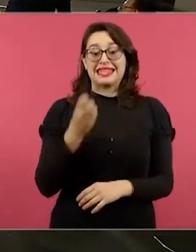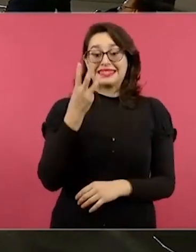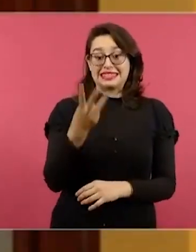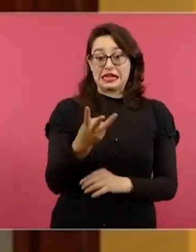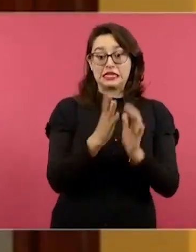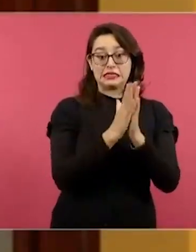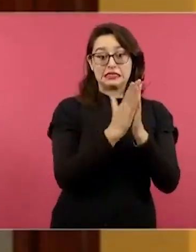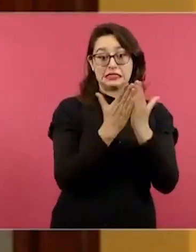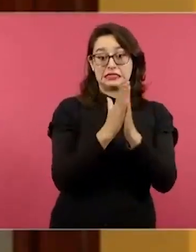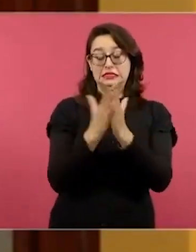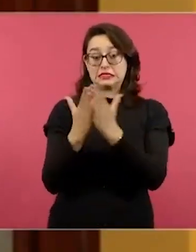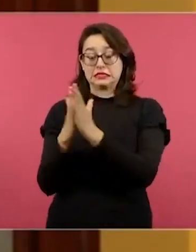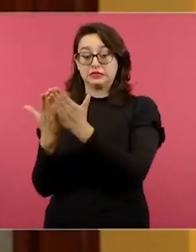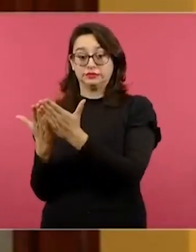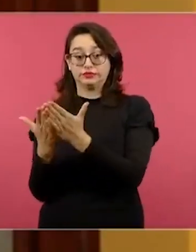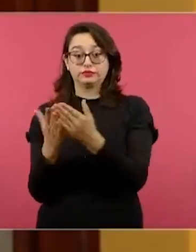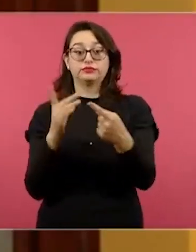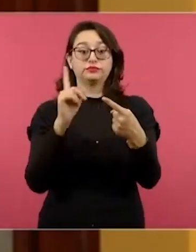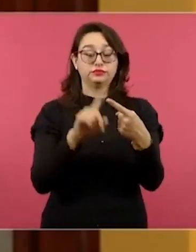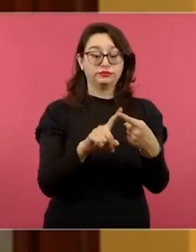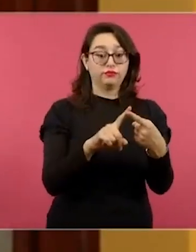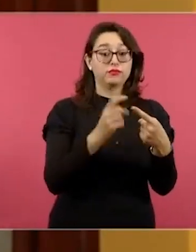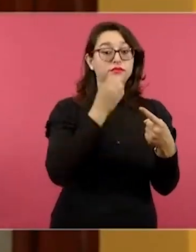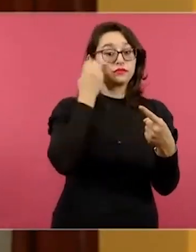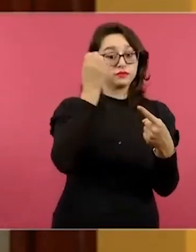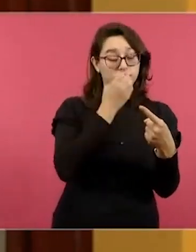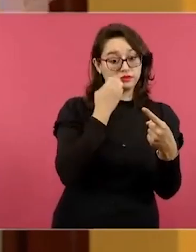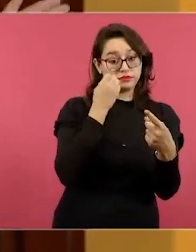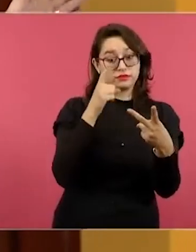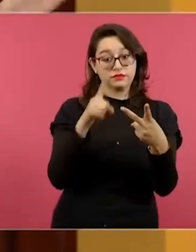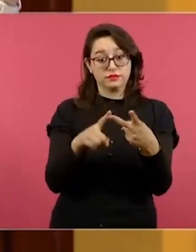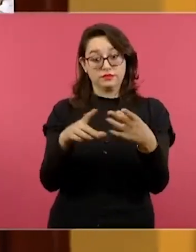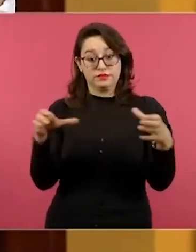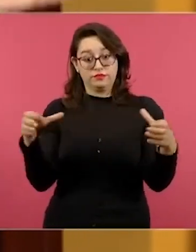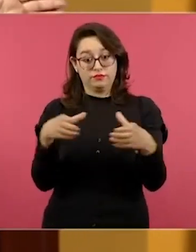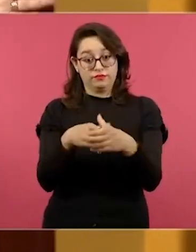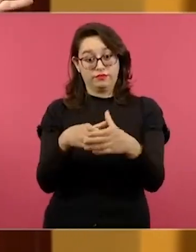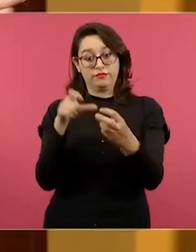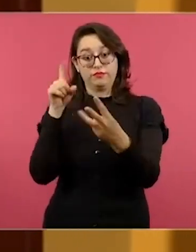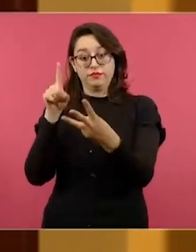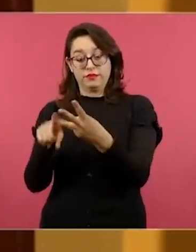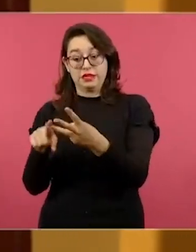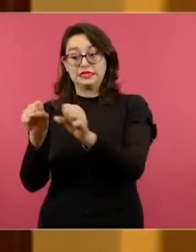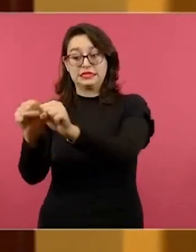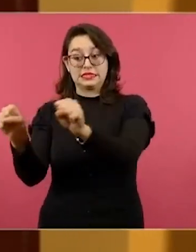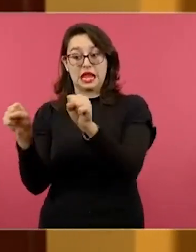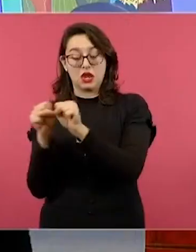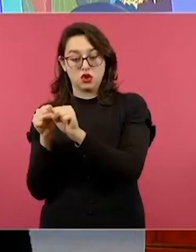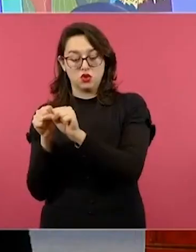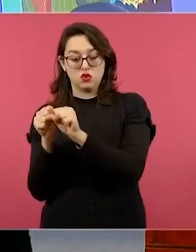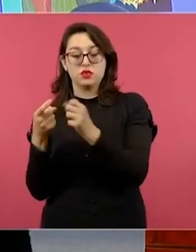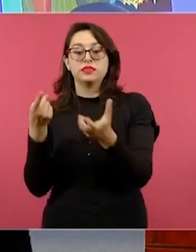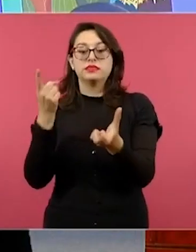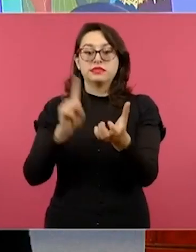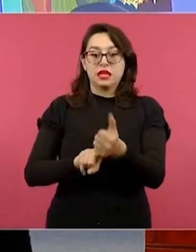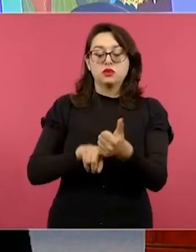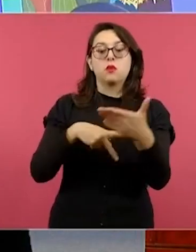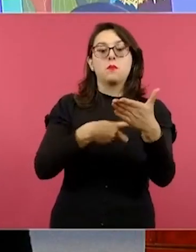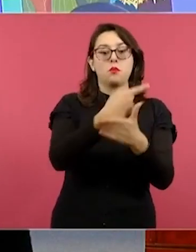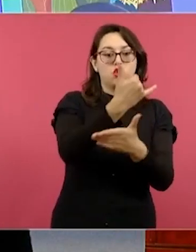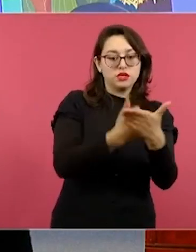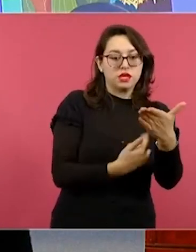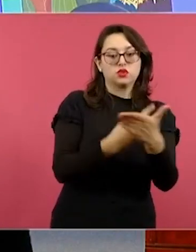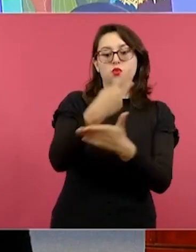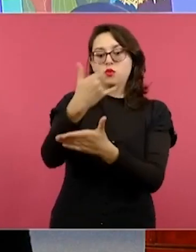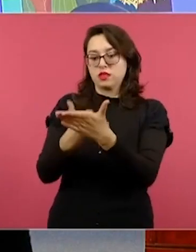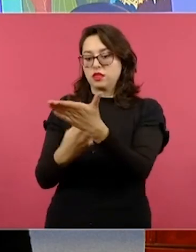se dan en distintos escenarios, como son los escolares, comunitarios y de aula, incluyen proyectos. Los